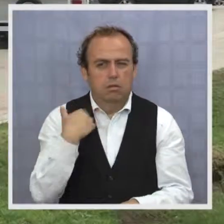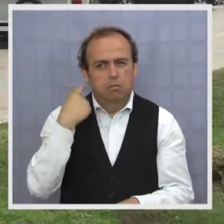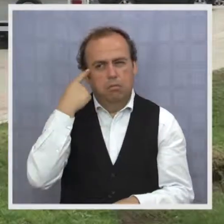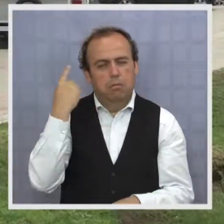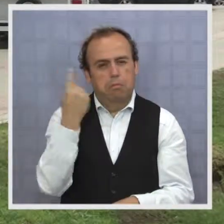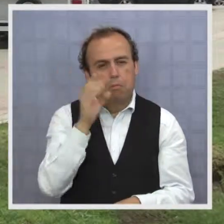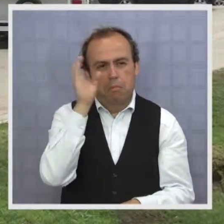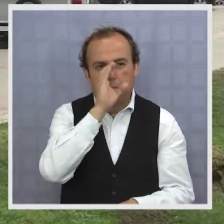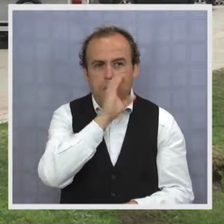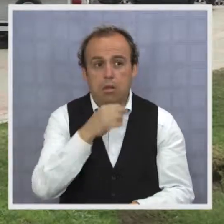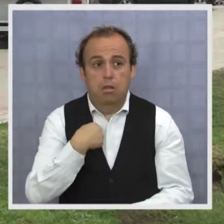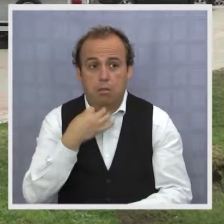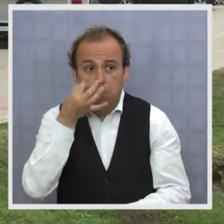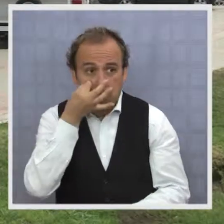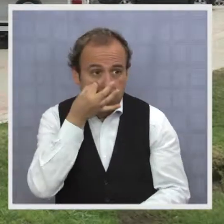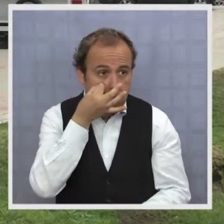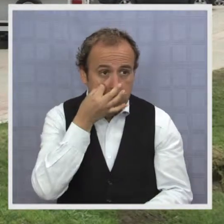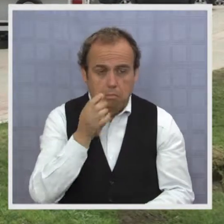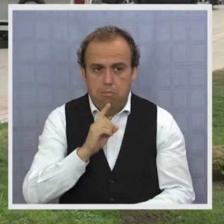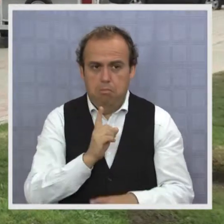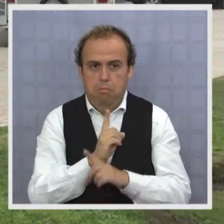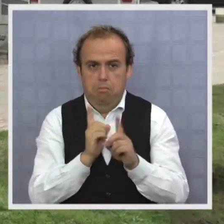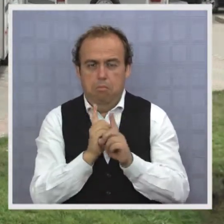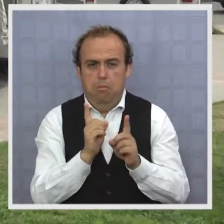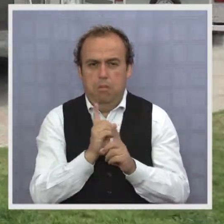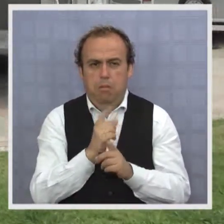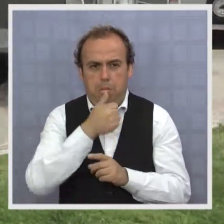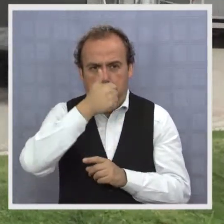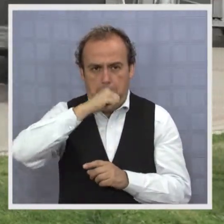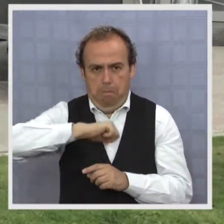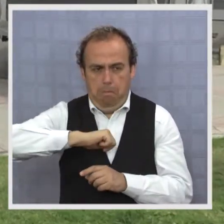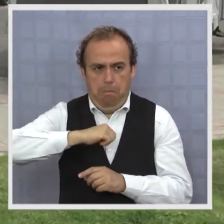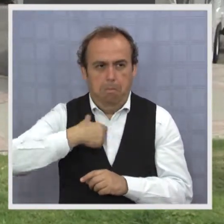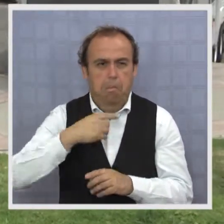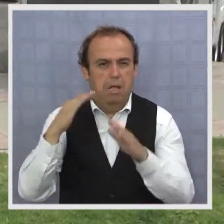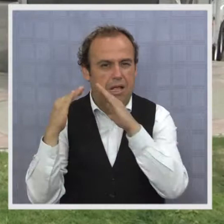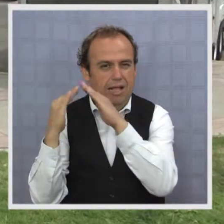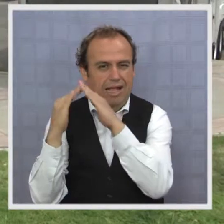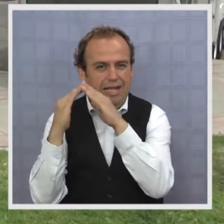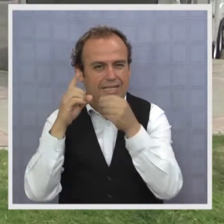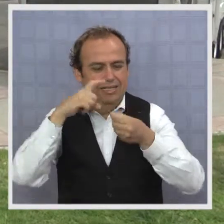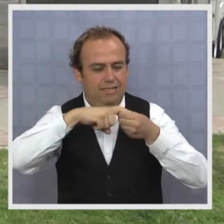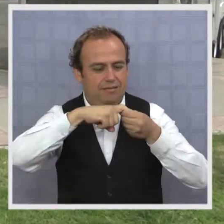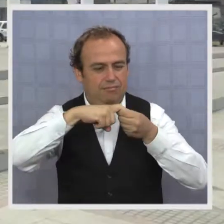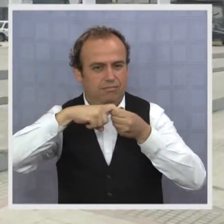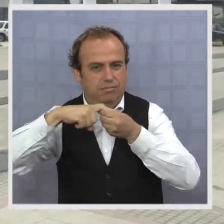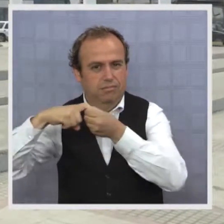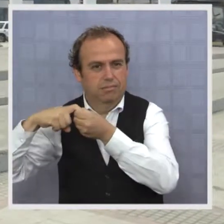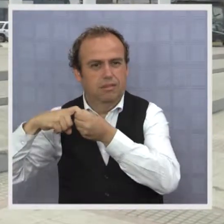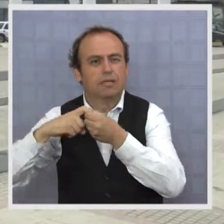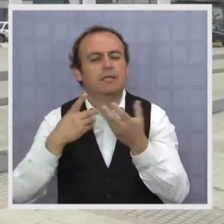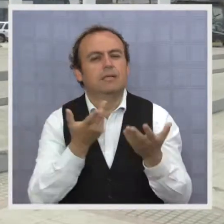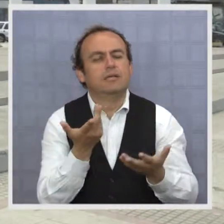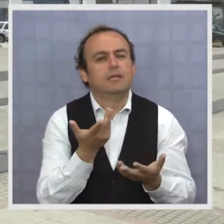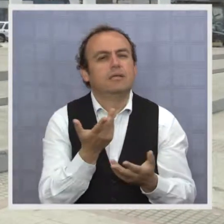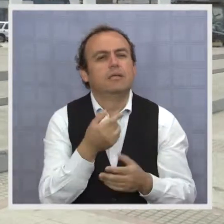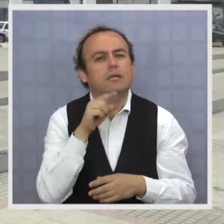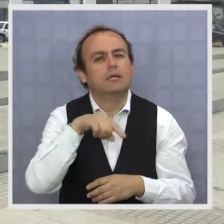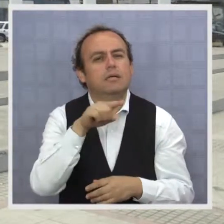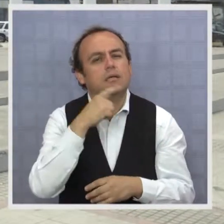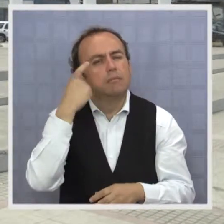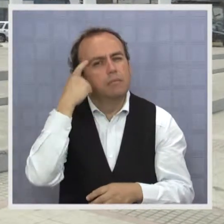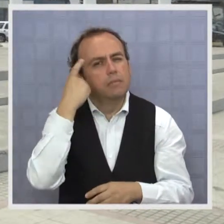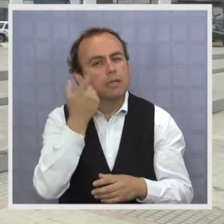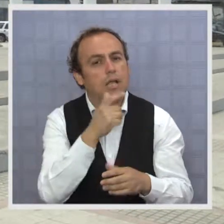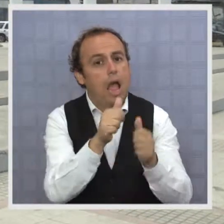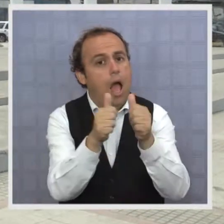no he mirado, pero no creo que haya gente. Todo un misterio son las casas rodantes que están en la Plaza O'Higgins. Sin embargo, nos imaginamos que para